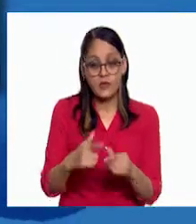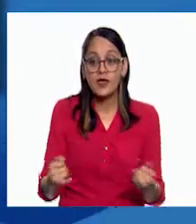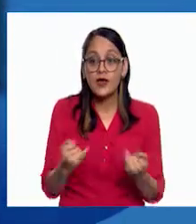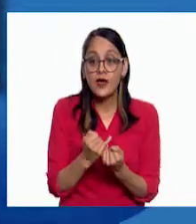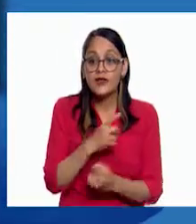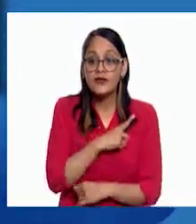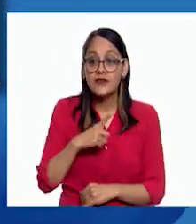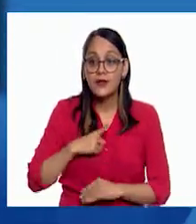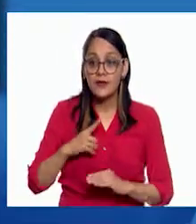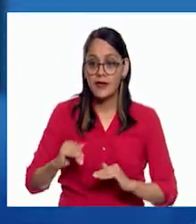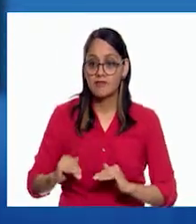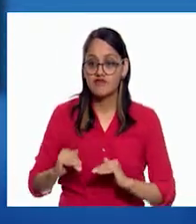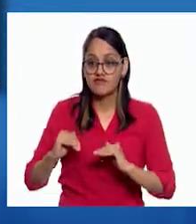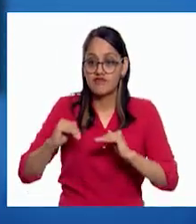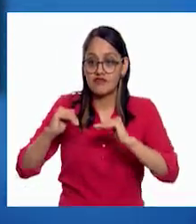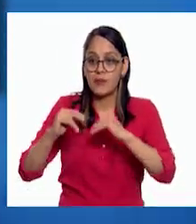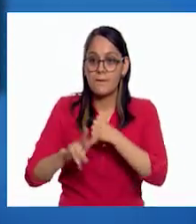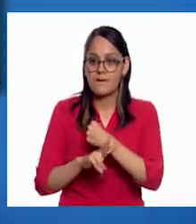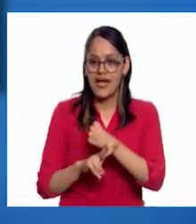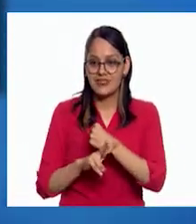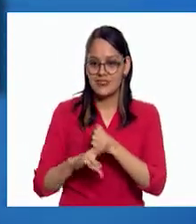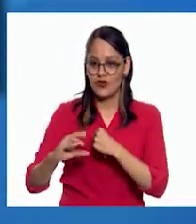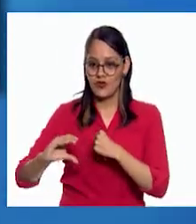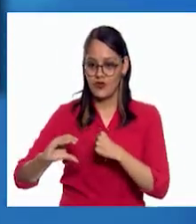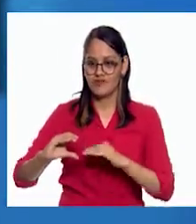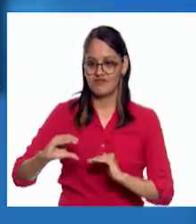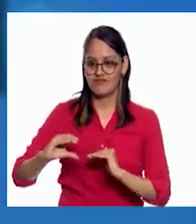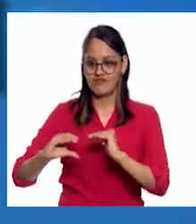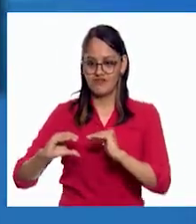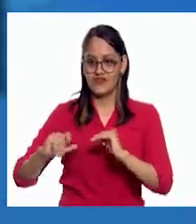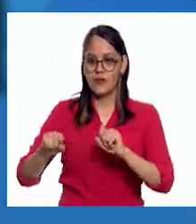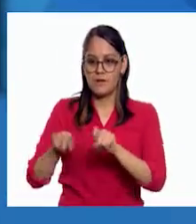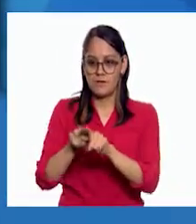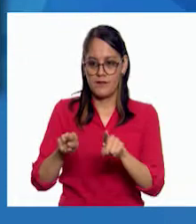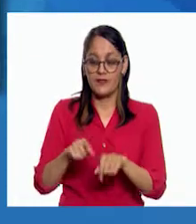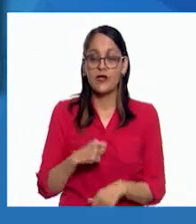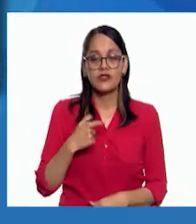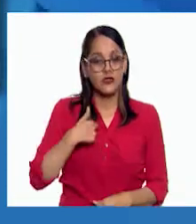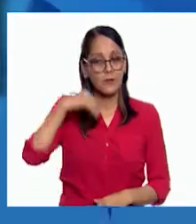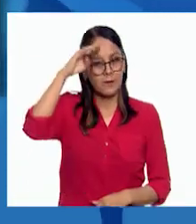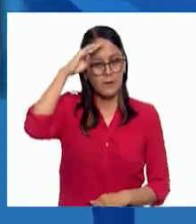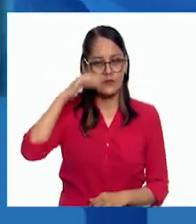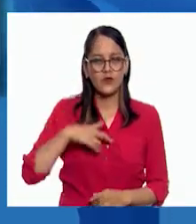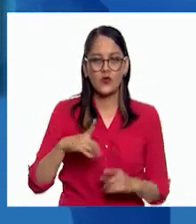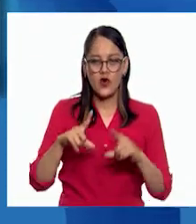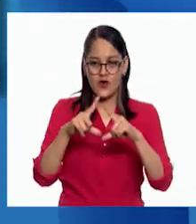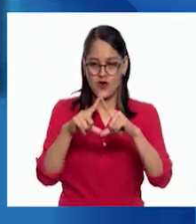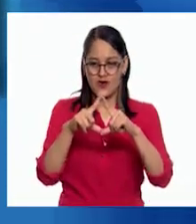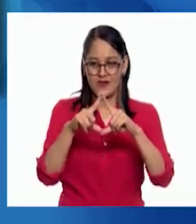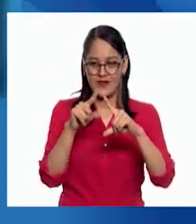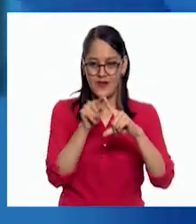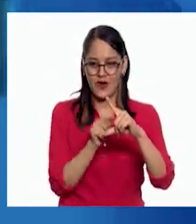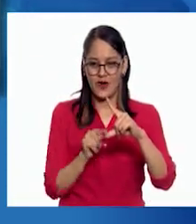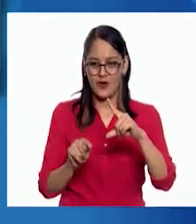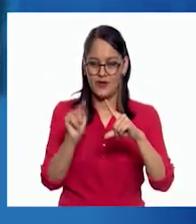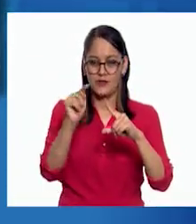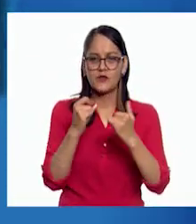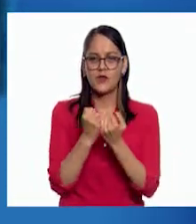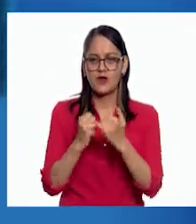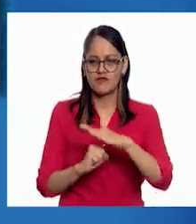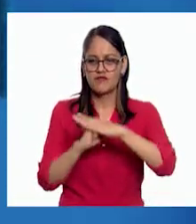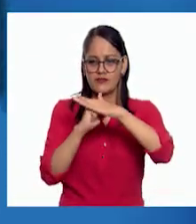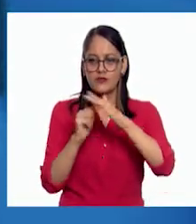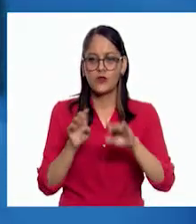alta como un vaso. Yo también lo intentaré. A mí se me ocurre que un rombo podría soportar bien el objeto. Veamos.